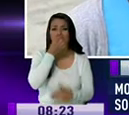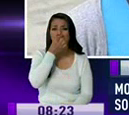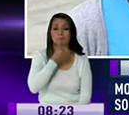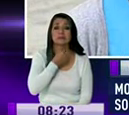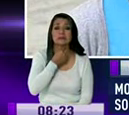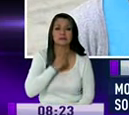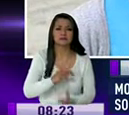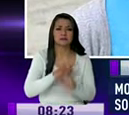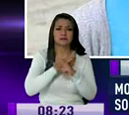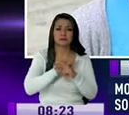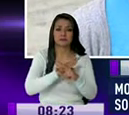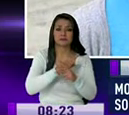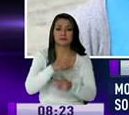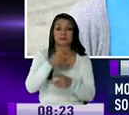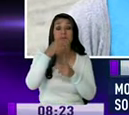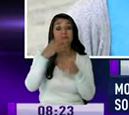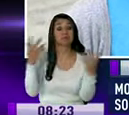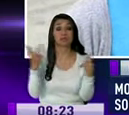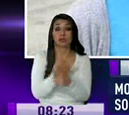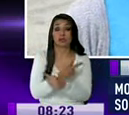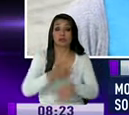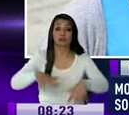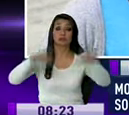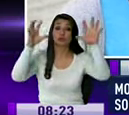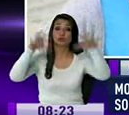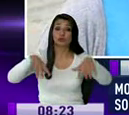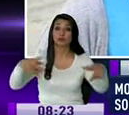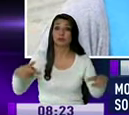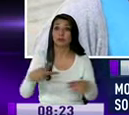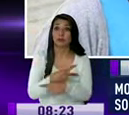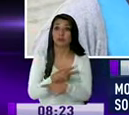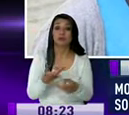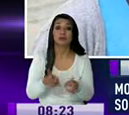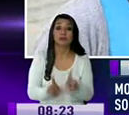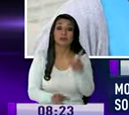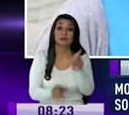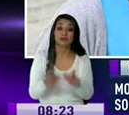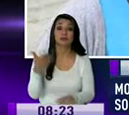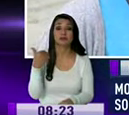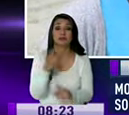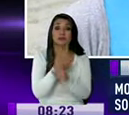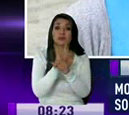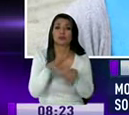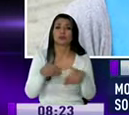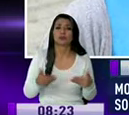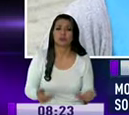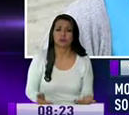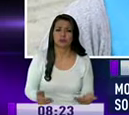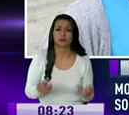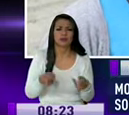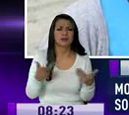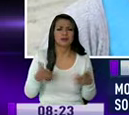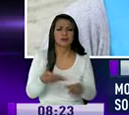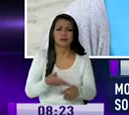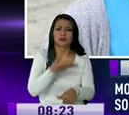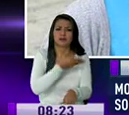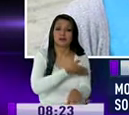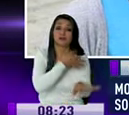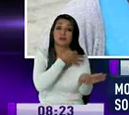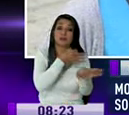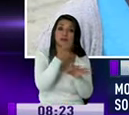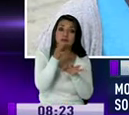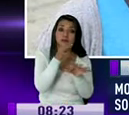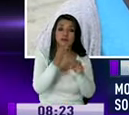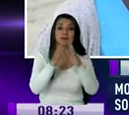respiratorias y en el invierno No, completo y aparte de eso tienes personas que tienen discapacidad en fin, aquí hemos hablado y siempre hemos